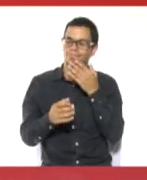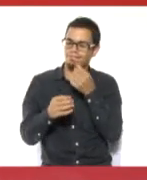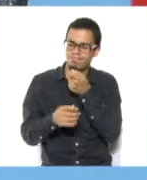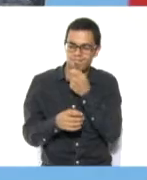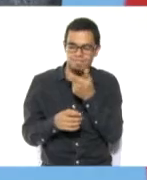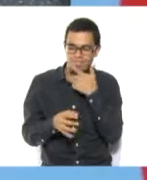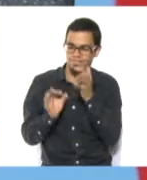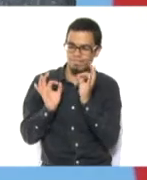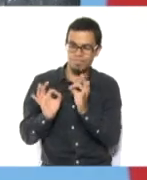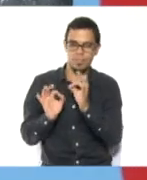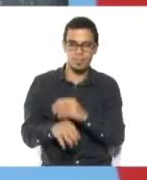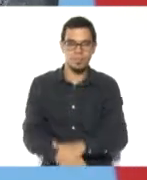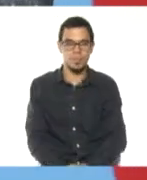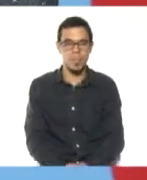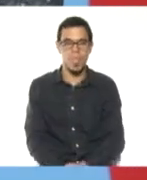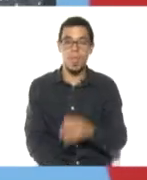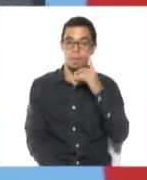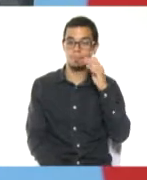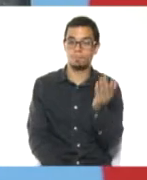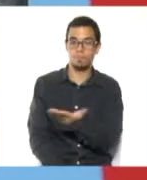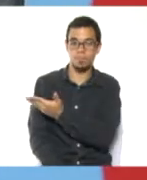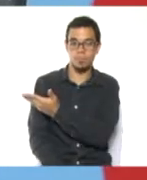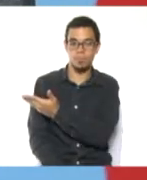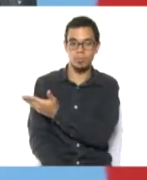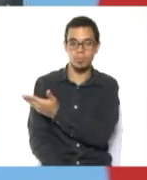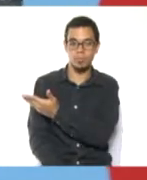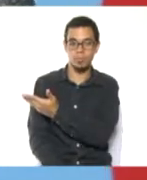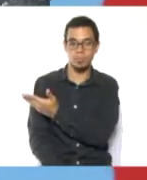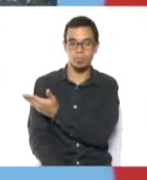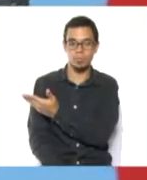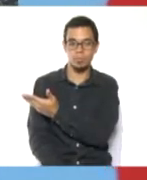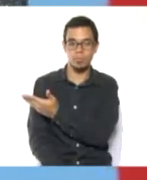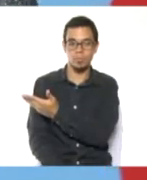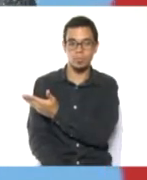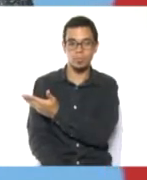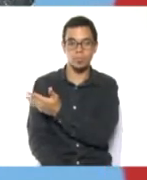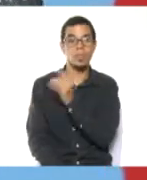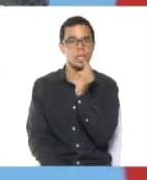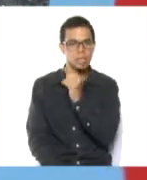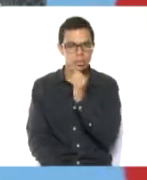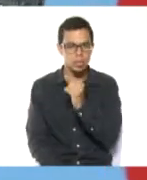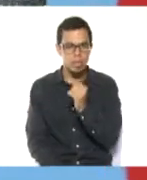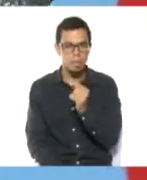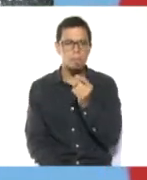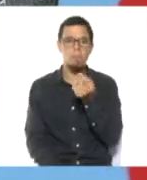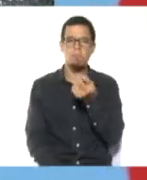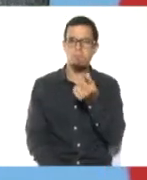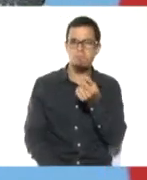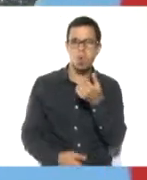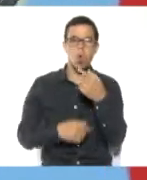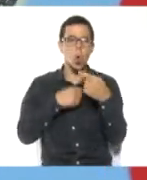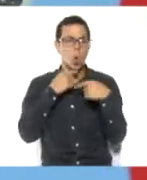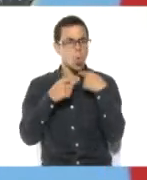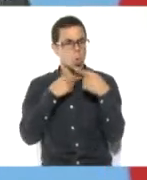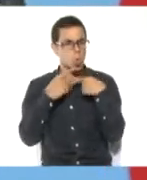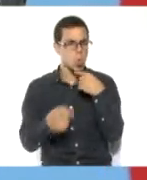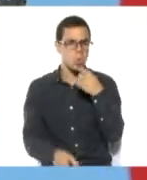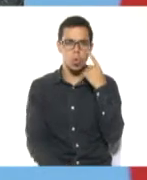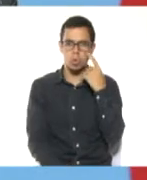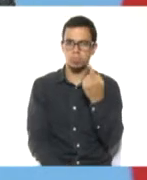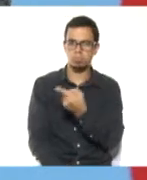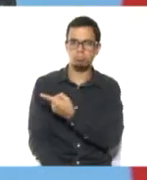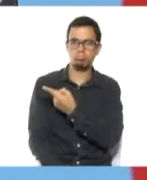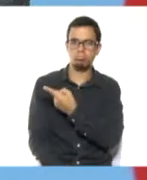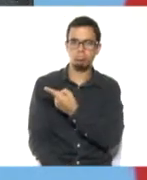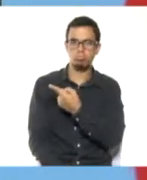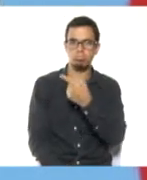dos colores. No necesitamos tener muchos colores para poder hacerlo. Aquí se ve claramente que está José, está María y está el niño